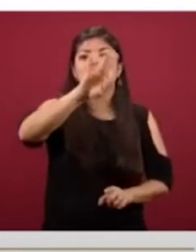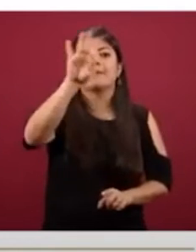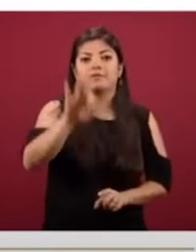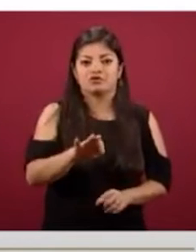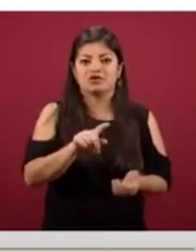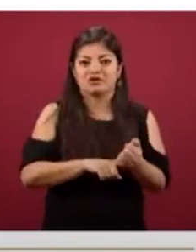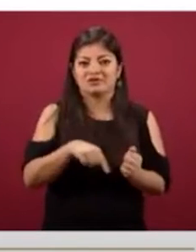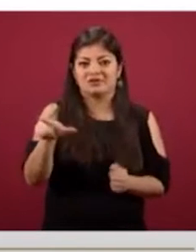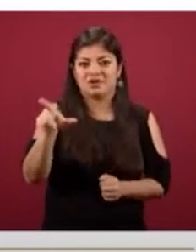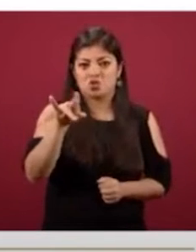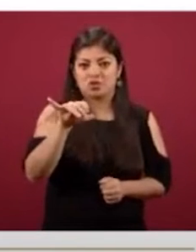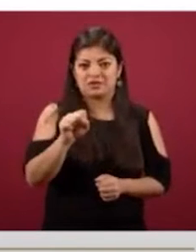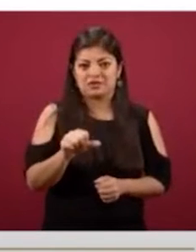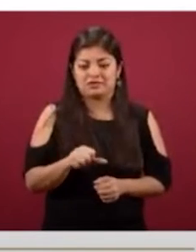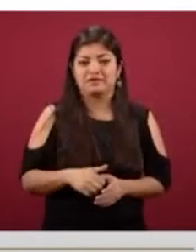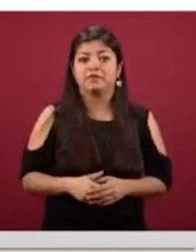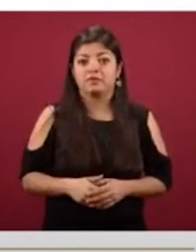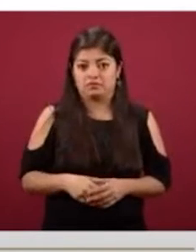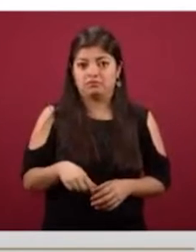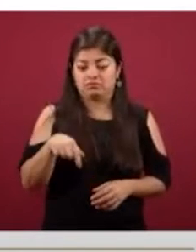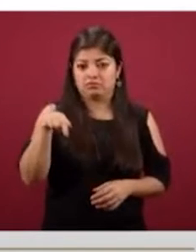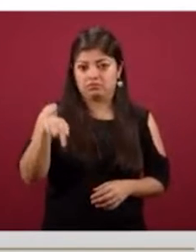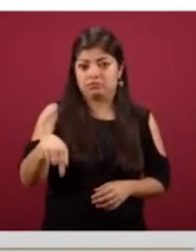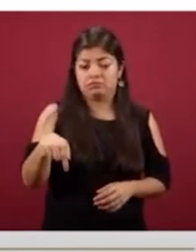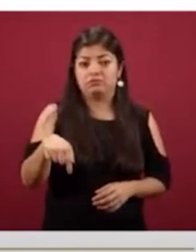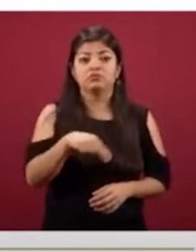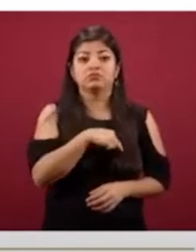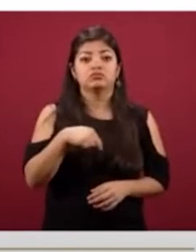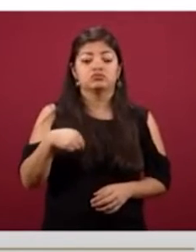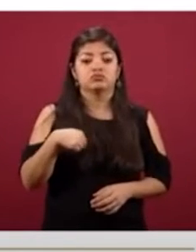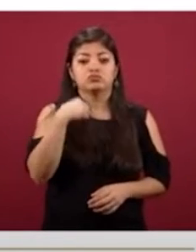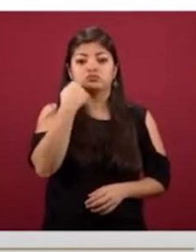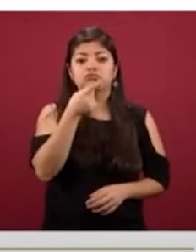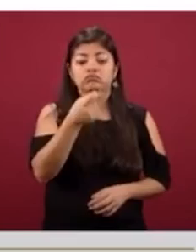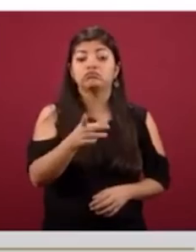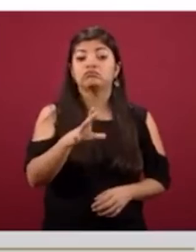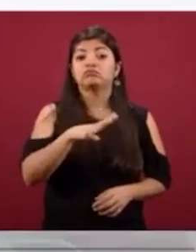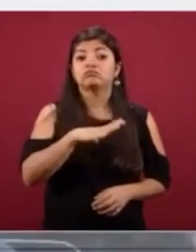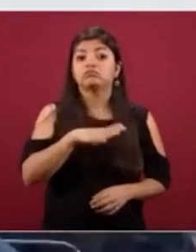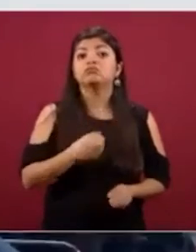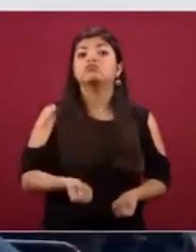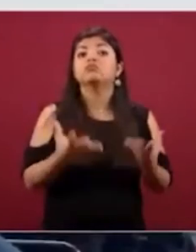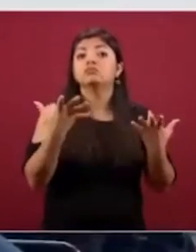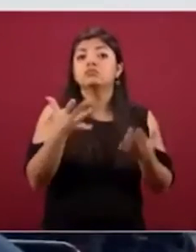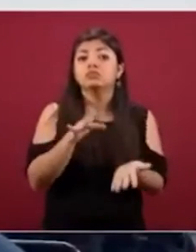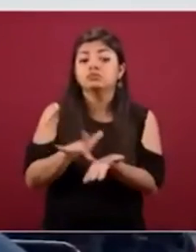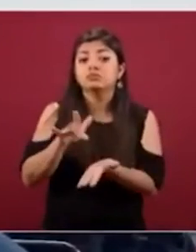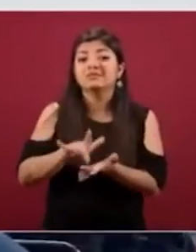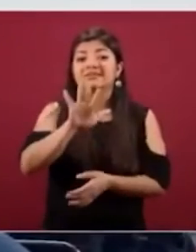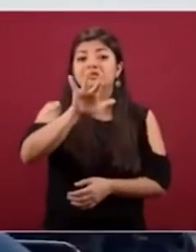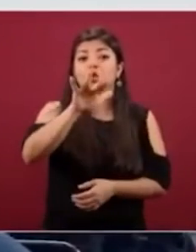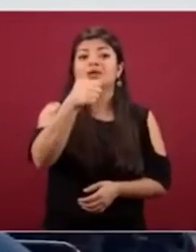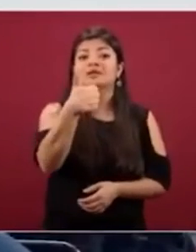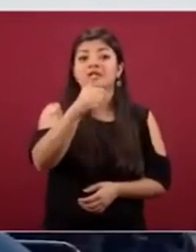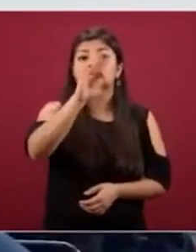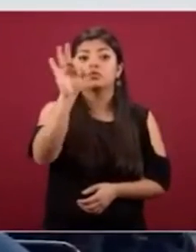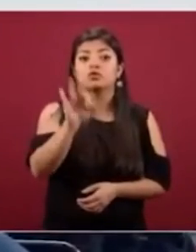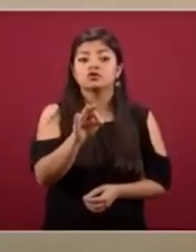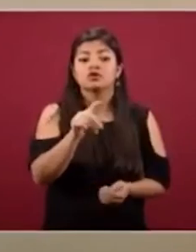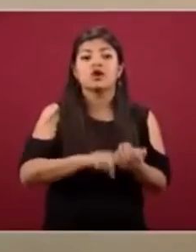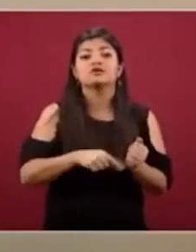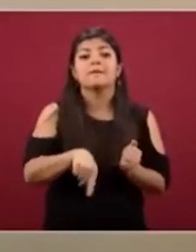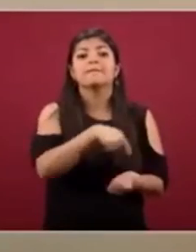nos compartía Luisa. Aquí les podemos decir, nosotros tenemos ya el 56 por ciento con los programas